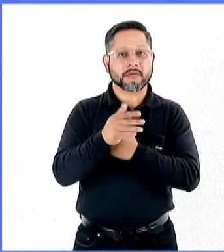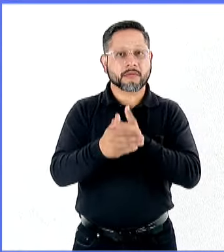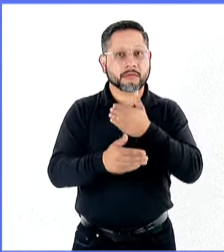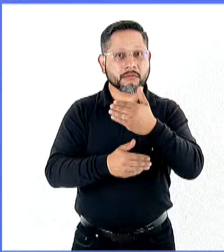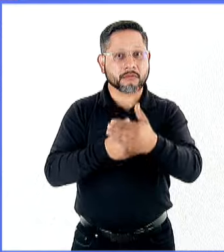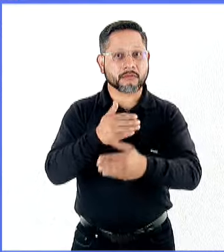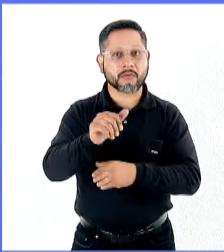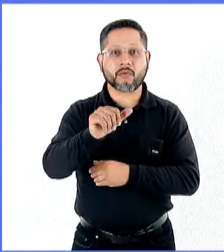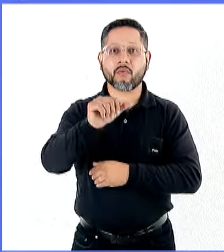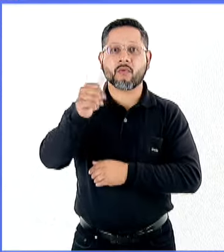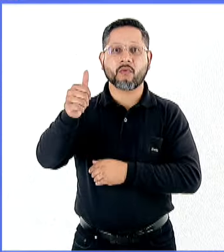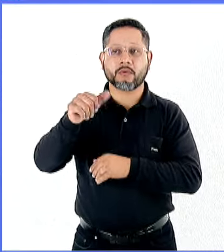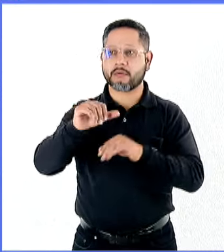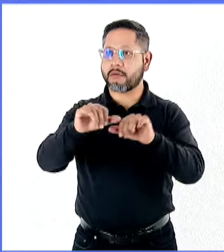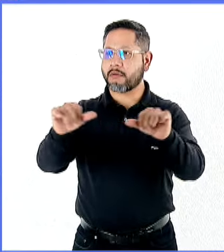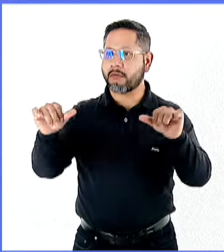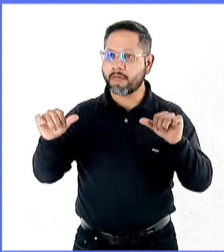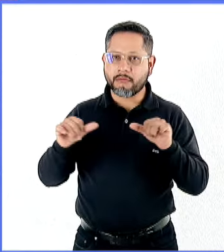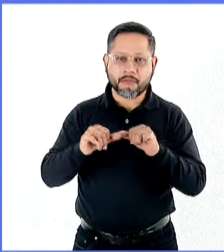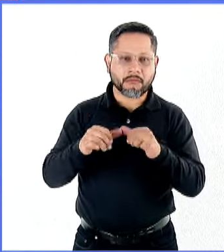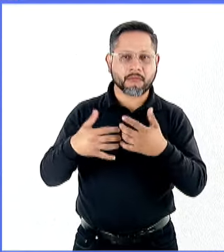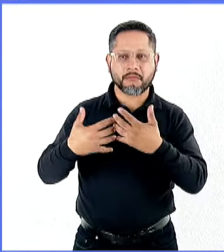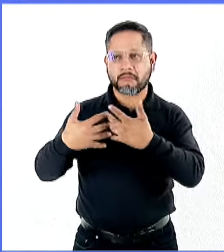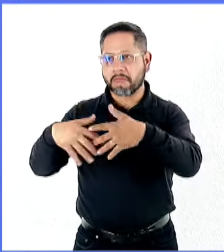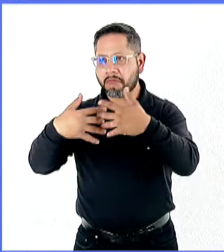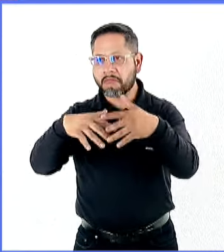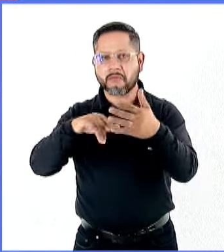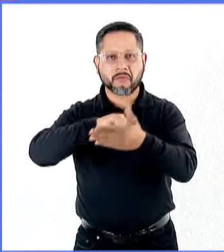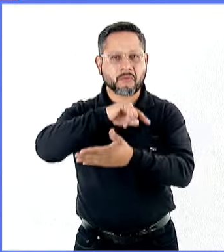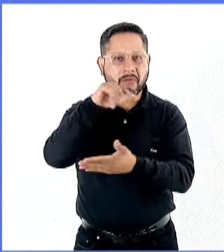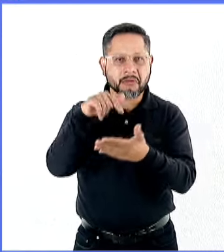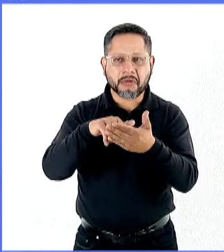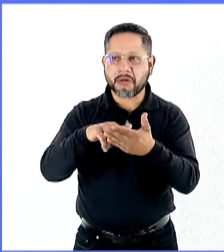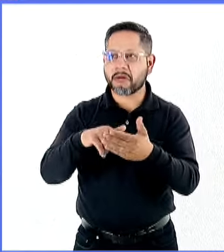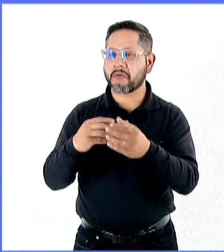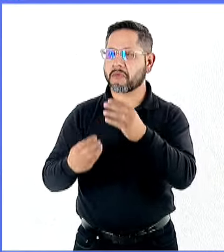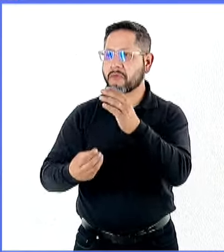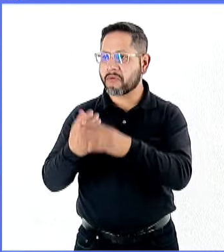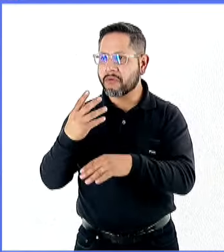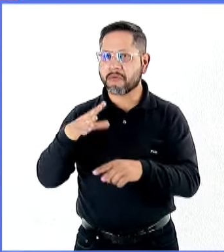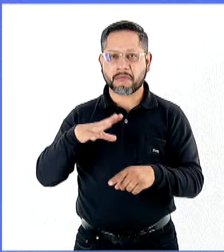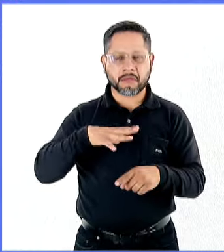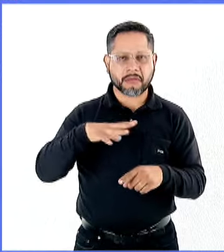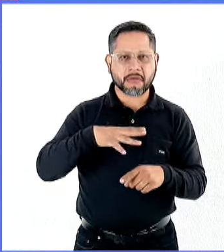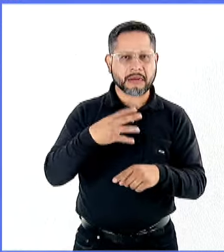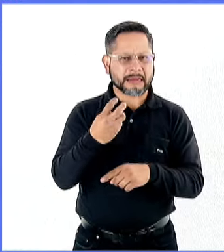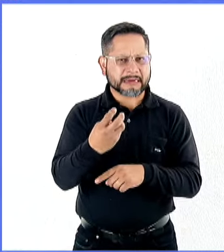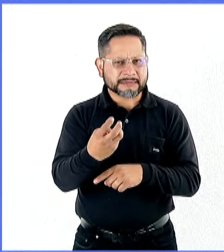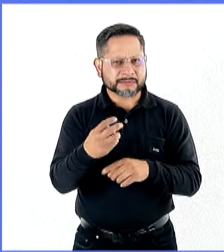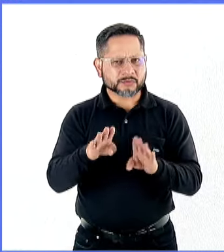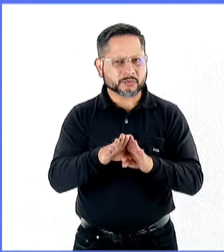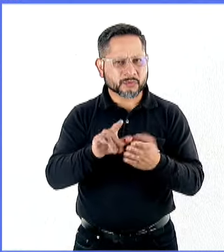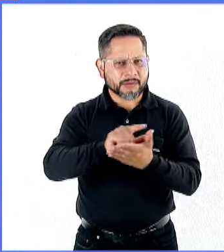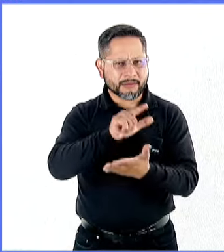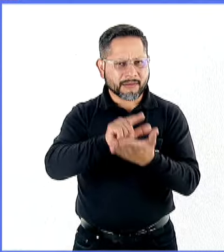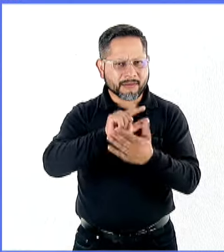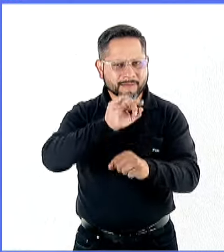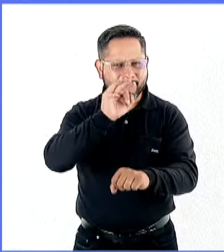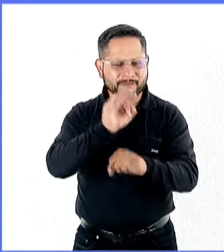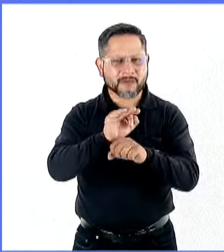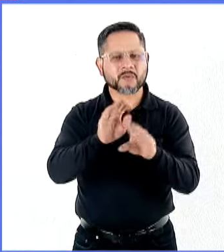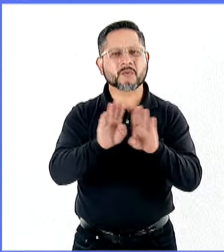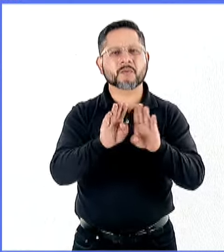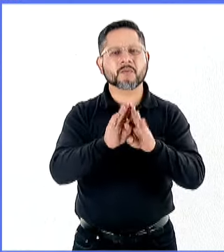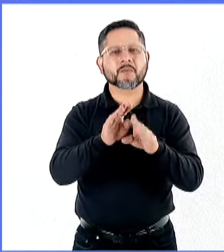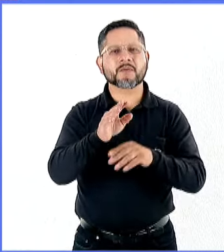tener en otras áreas como la infraestructura, una nueva o una mejor legislación en este sentido que beneficie. ¿Qué decir